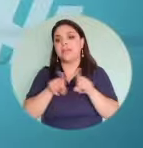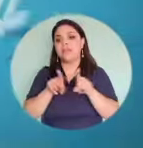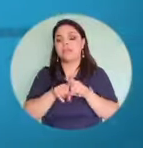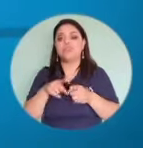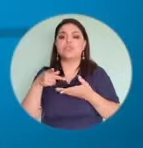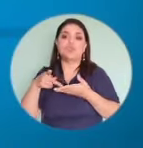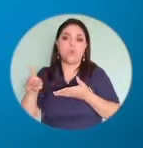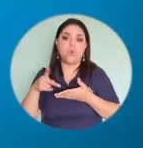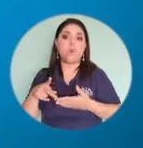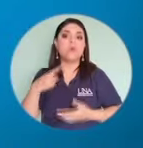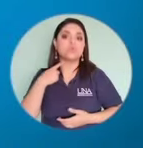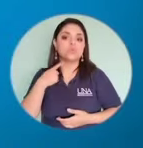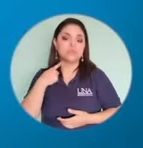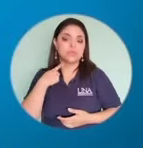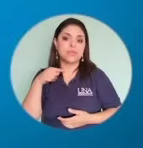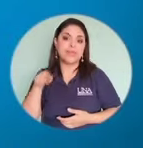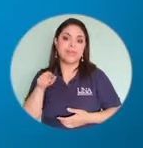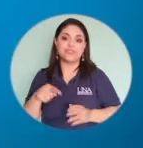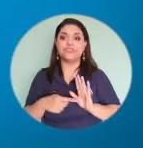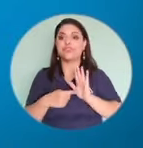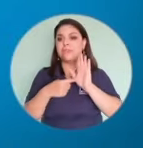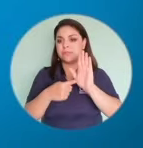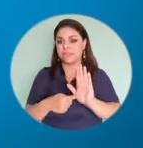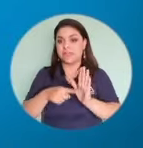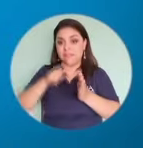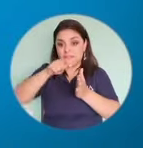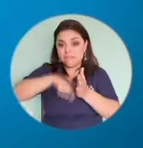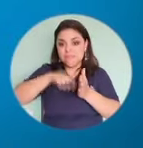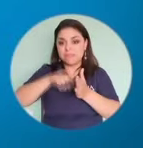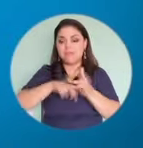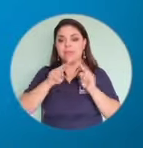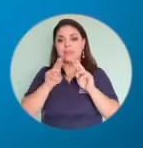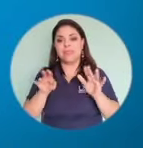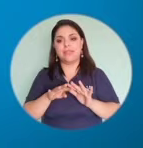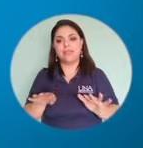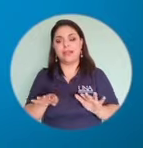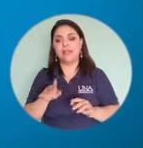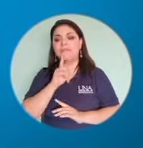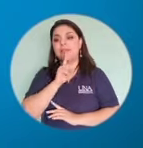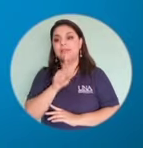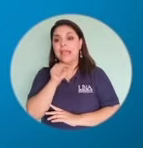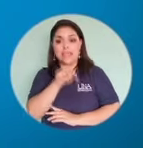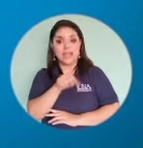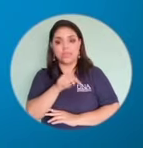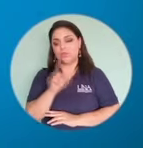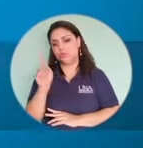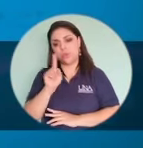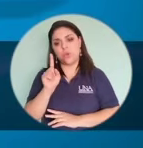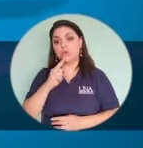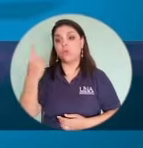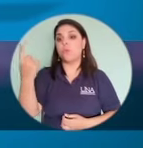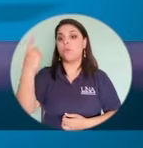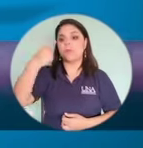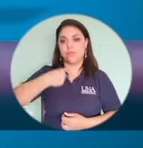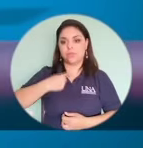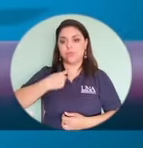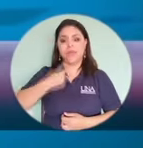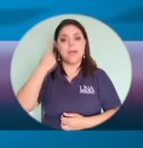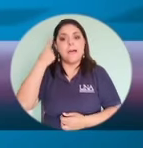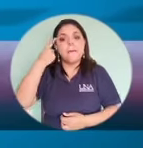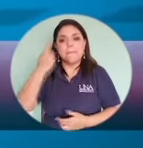costos y los costos que representa sacar una firma digital y el hecho que no se ha convertido en un elemento obligatorio